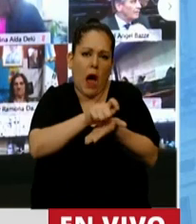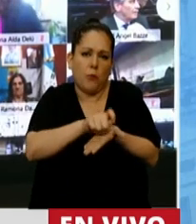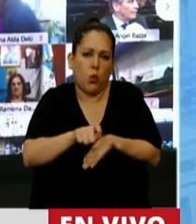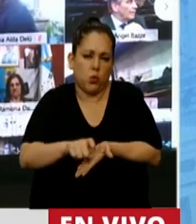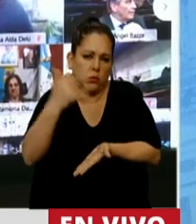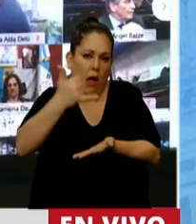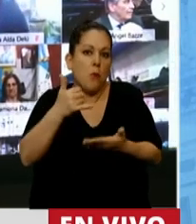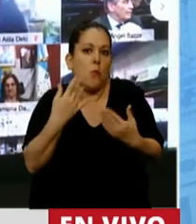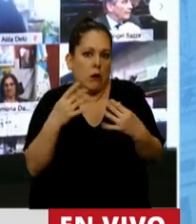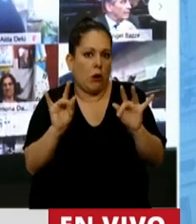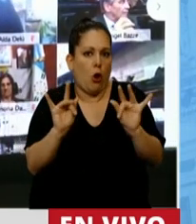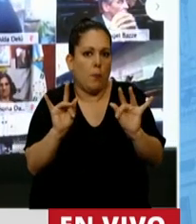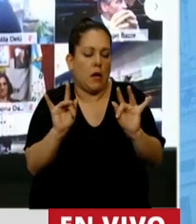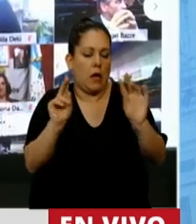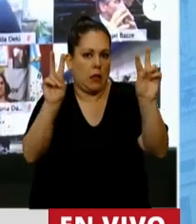dado la complejidad del tema,